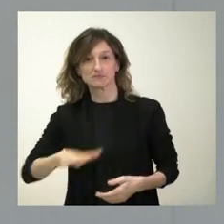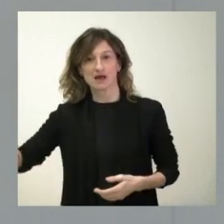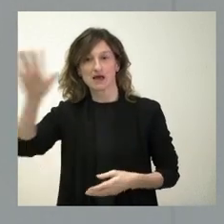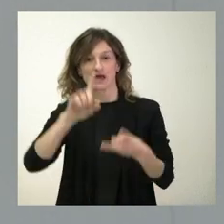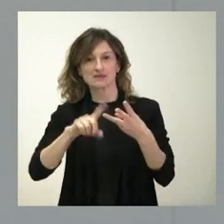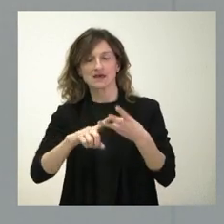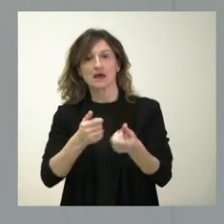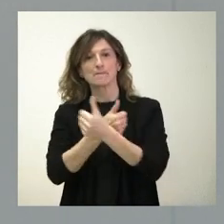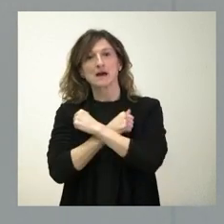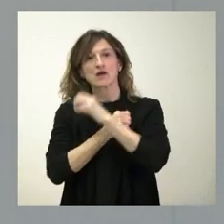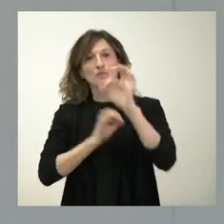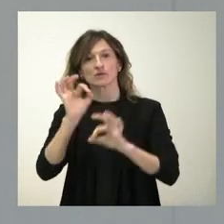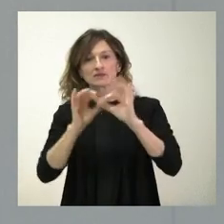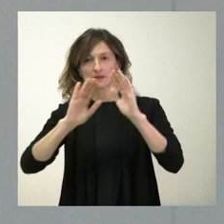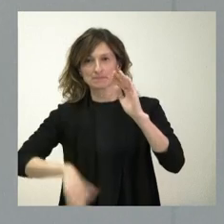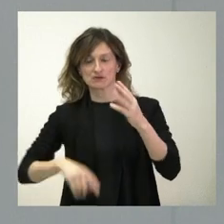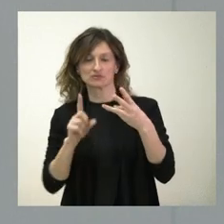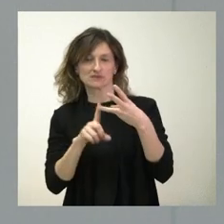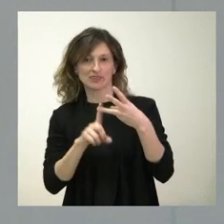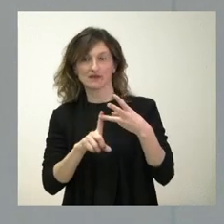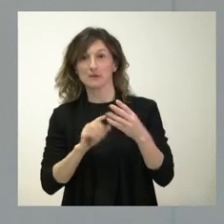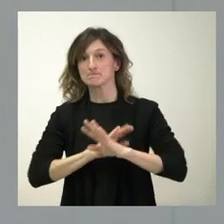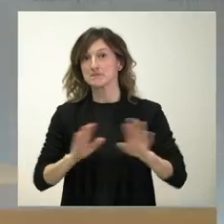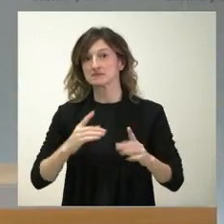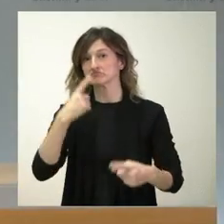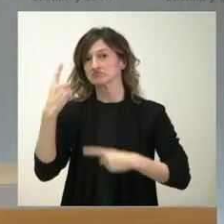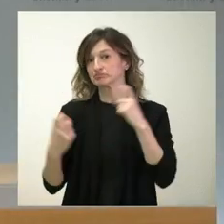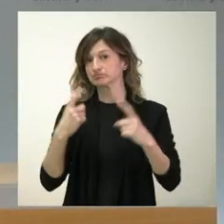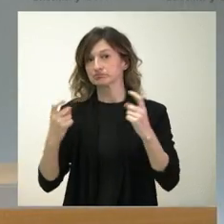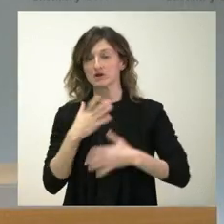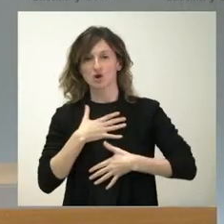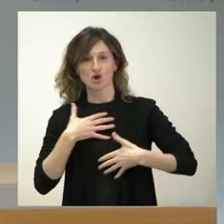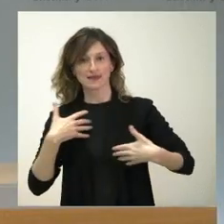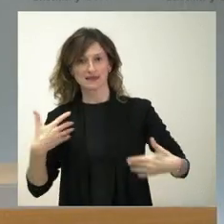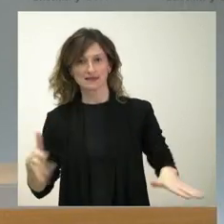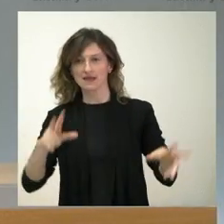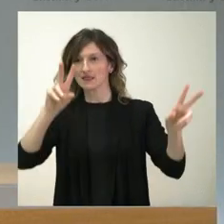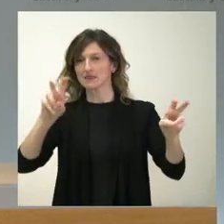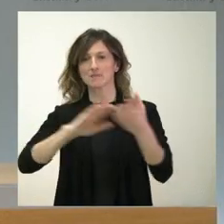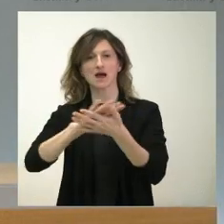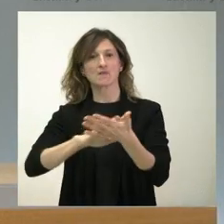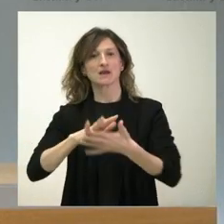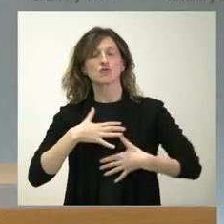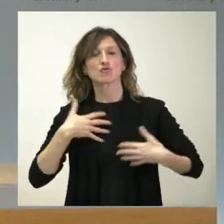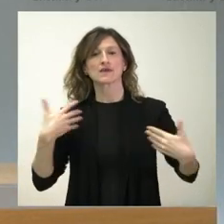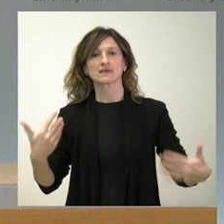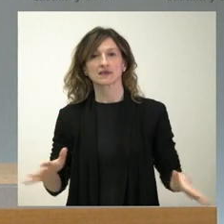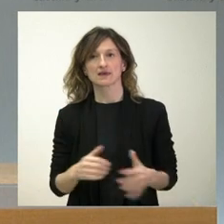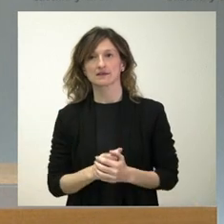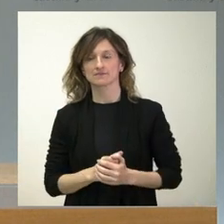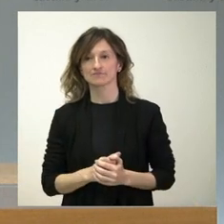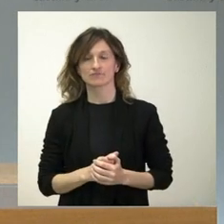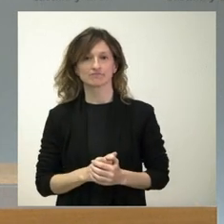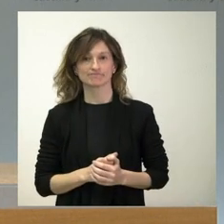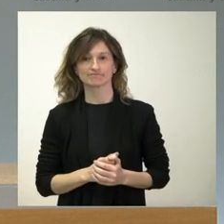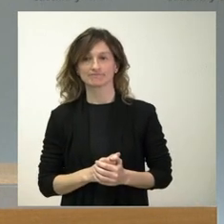menor tasa de paro. Y, sin más, pues quedamos a la espera de sus preguntas para cualquier asunto que deseen formular sobre esta cuestión o sobre